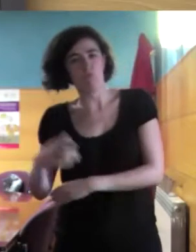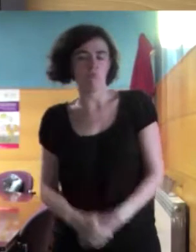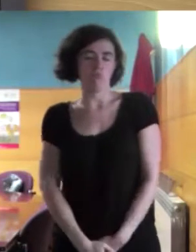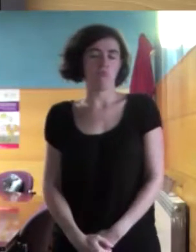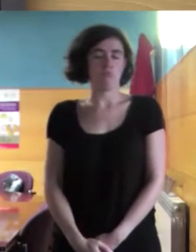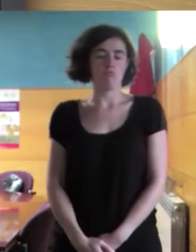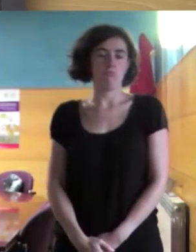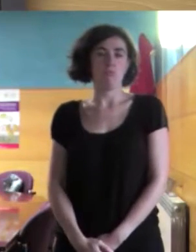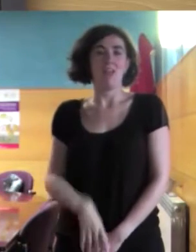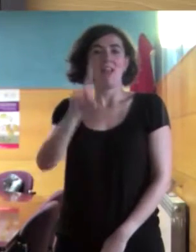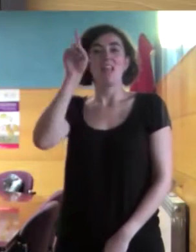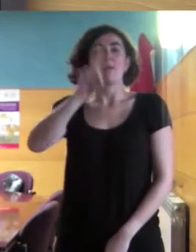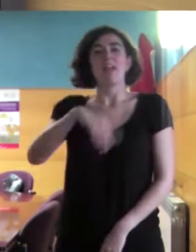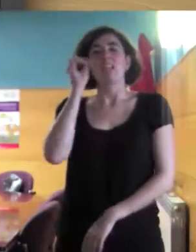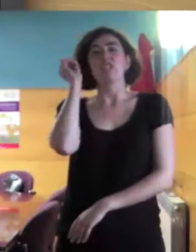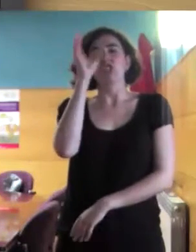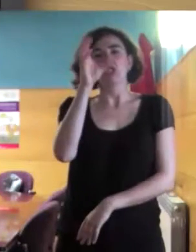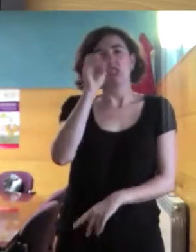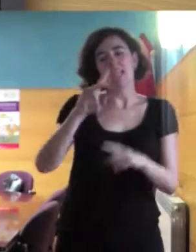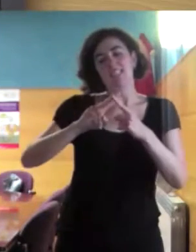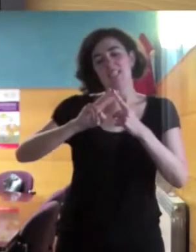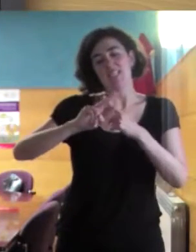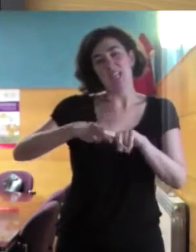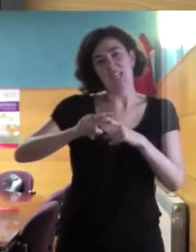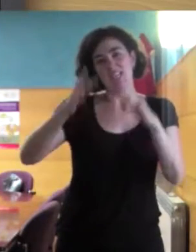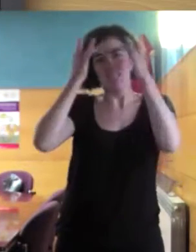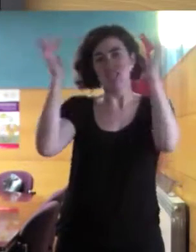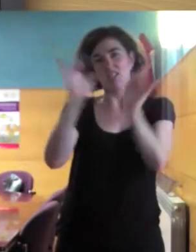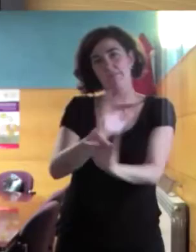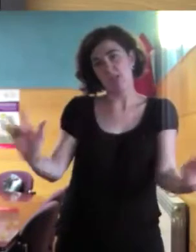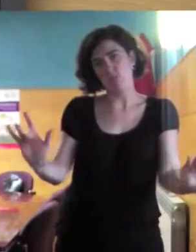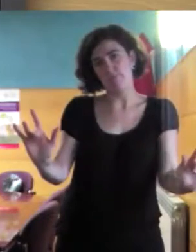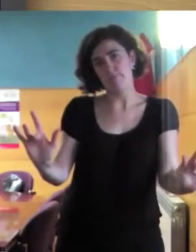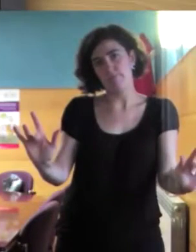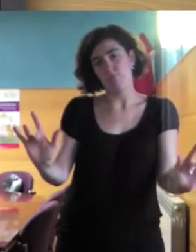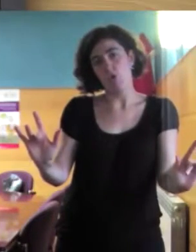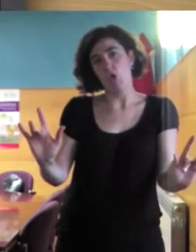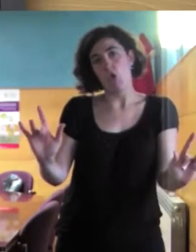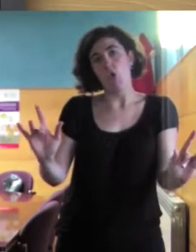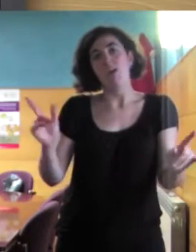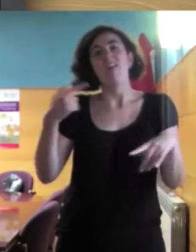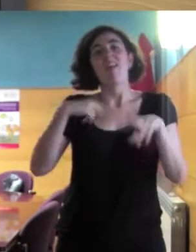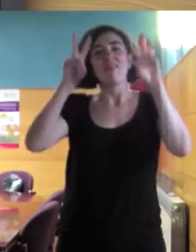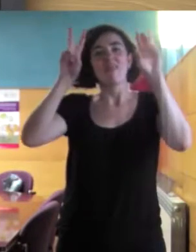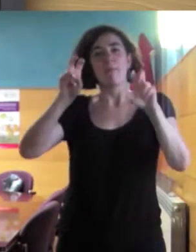También damos charlas y talleres de sensibilización hacia la interculturalidad.